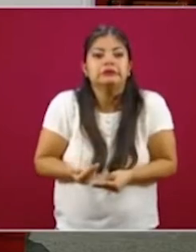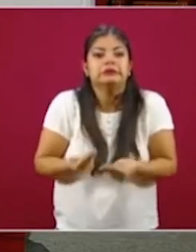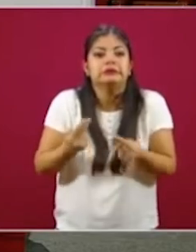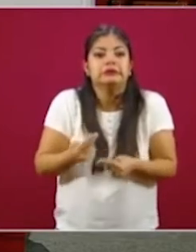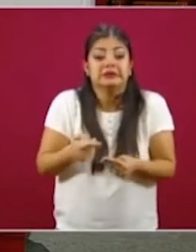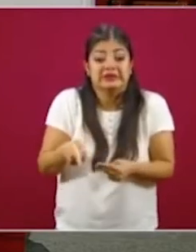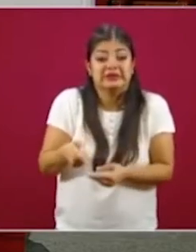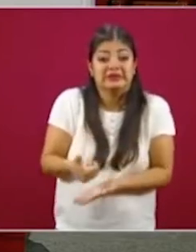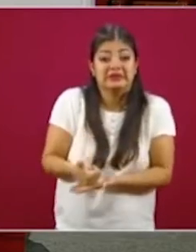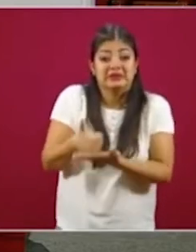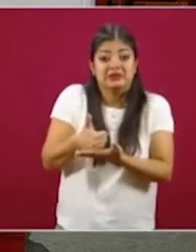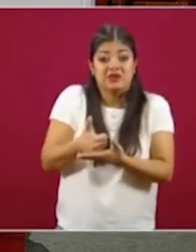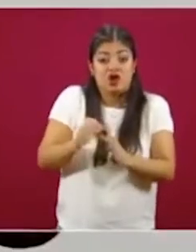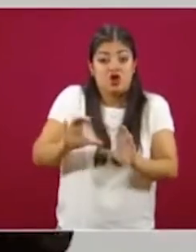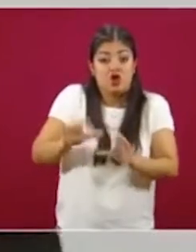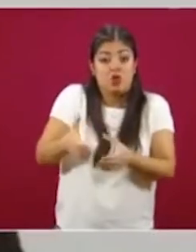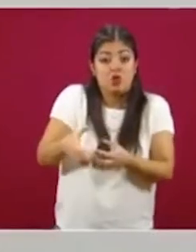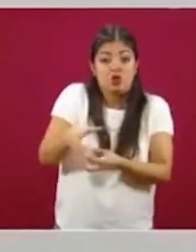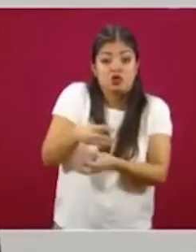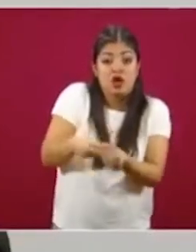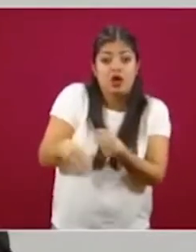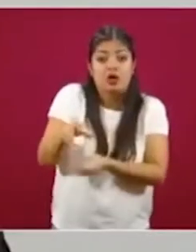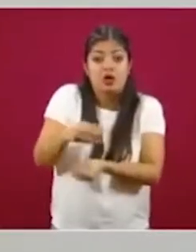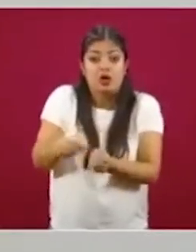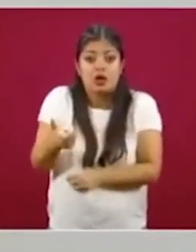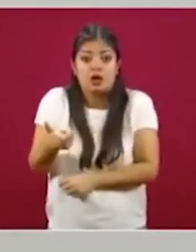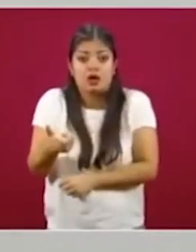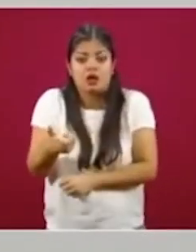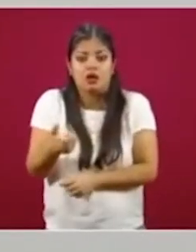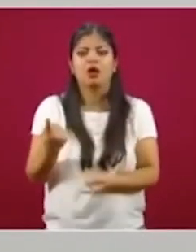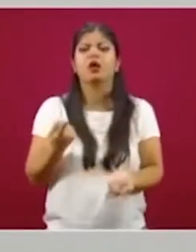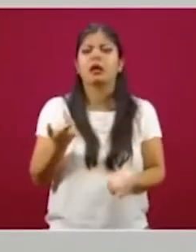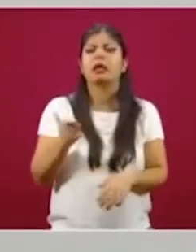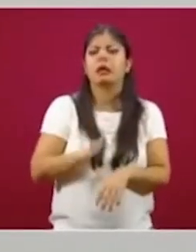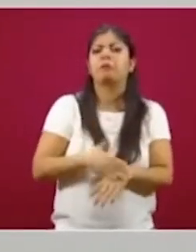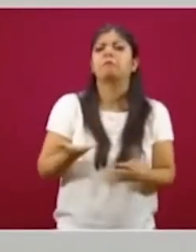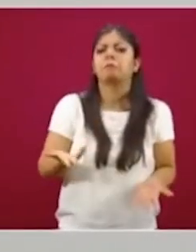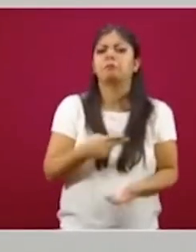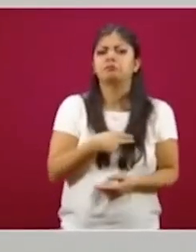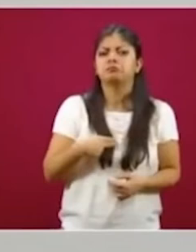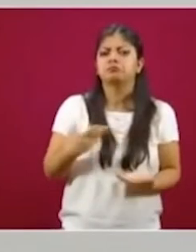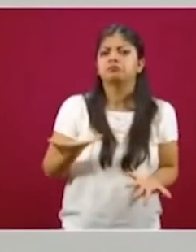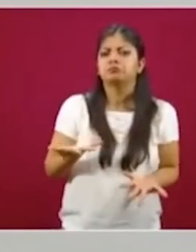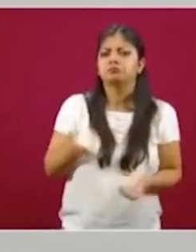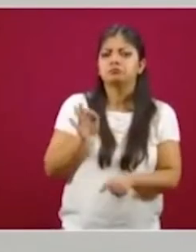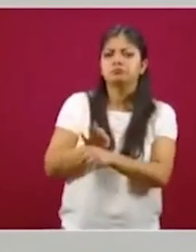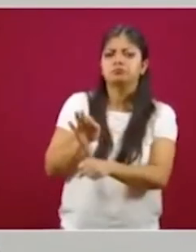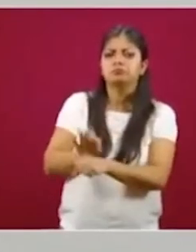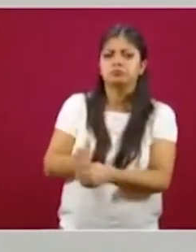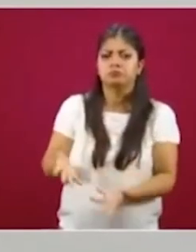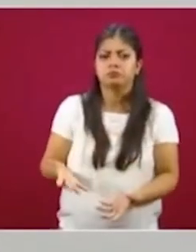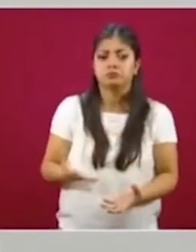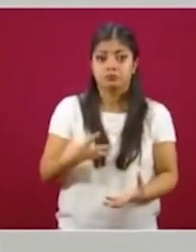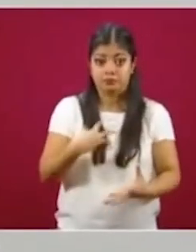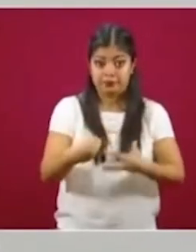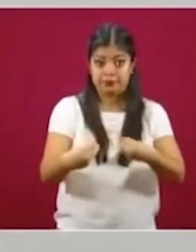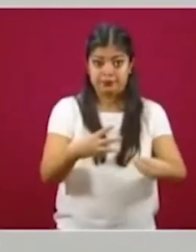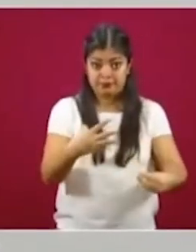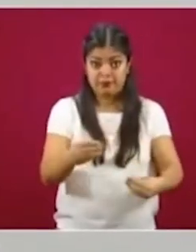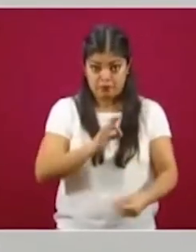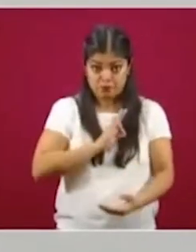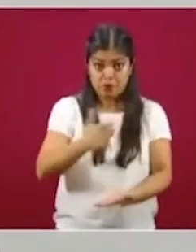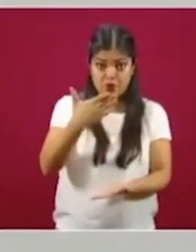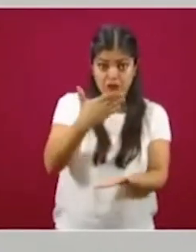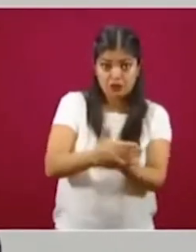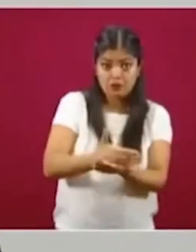de la economía comunitaria, ¿qué estamos haciendo además? Pues la pandemia no puede detenernos, ese